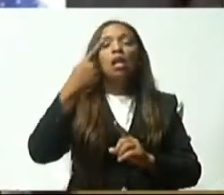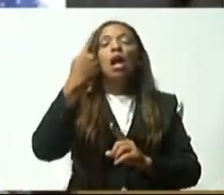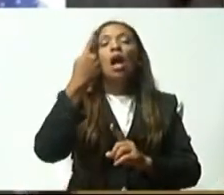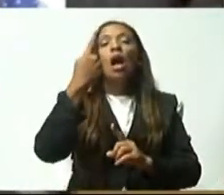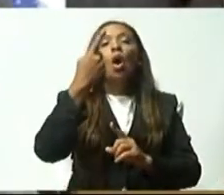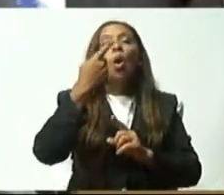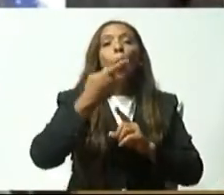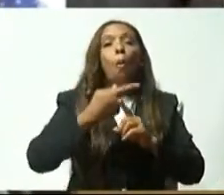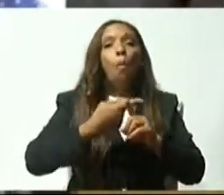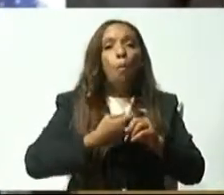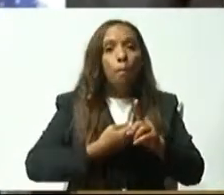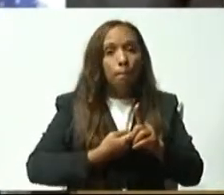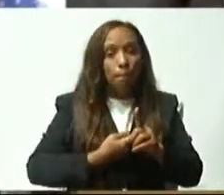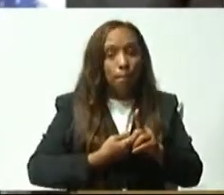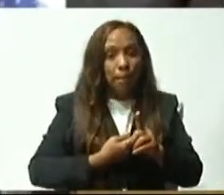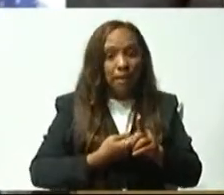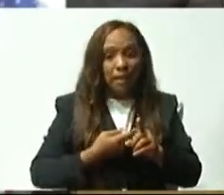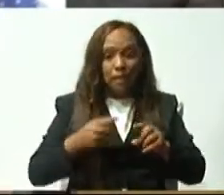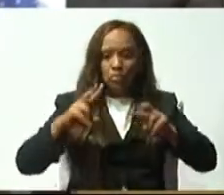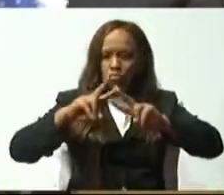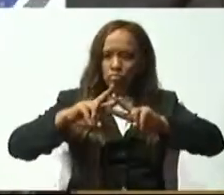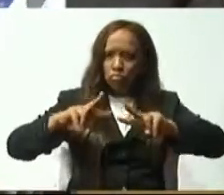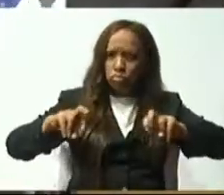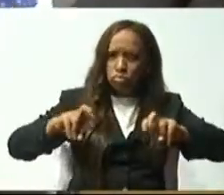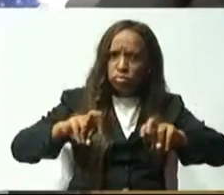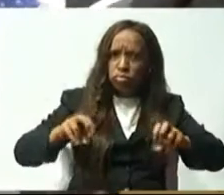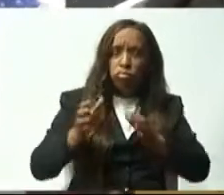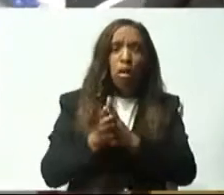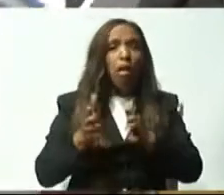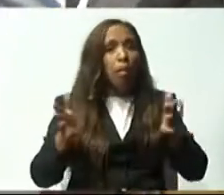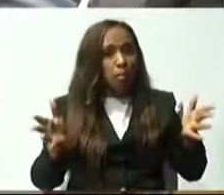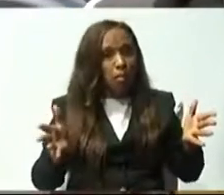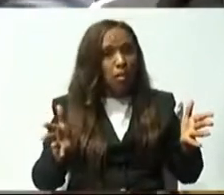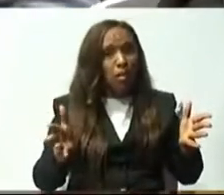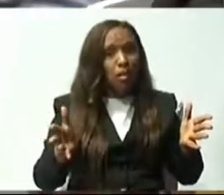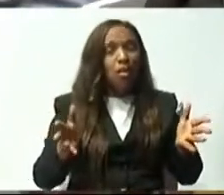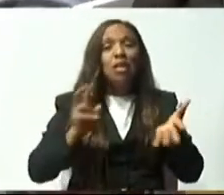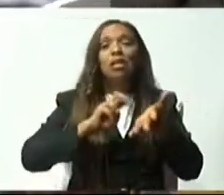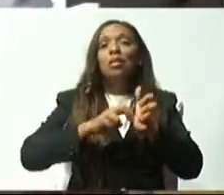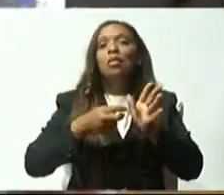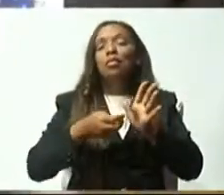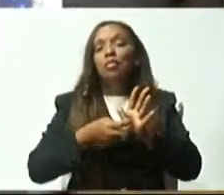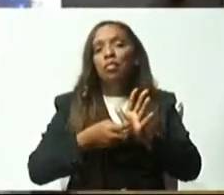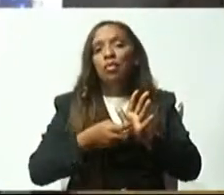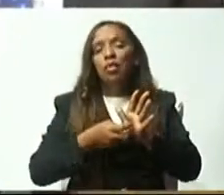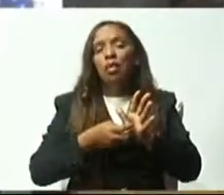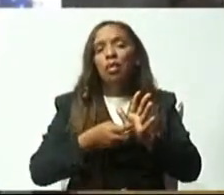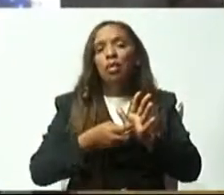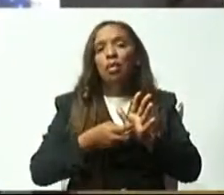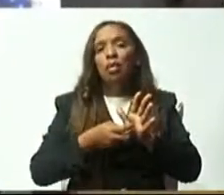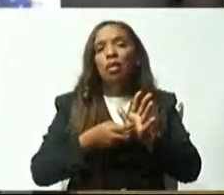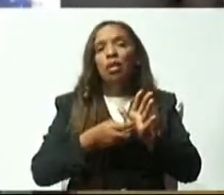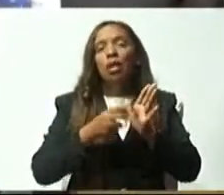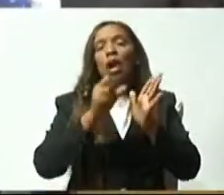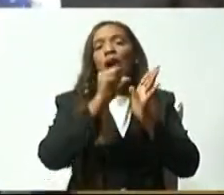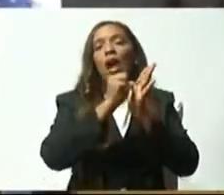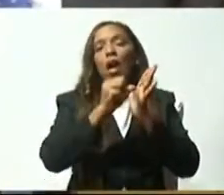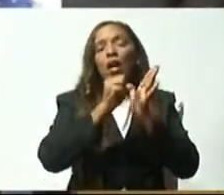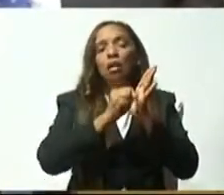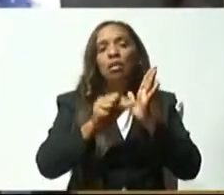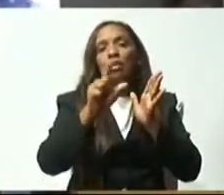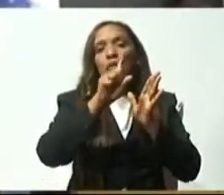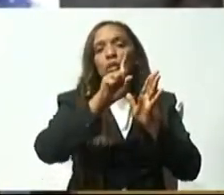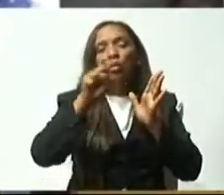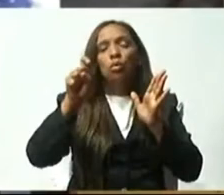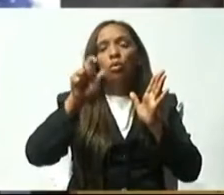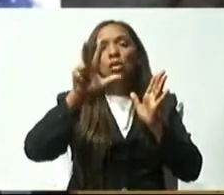violación, al artículo, 135, del reglamento interior, Amado Díaz,